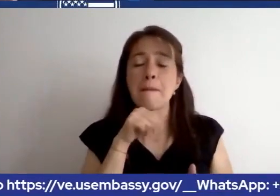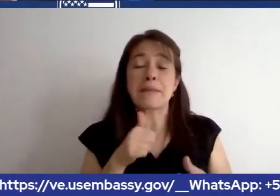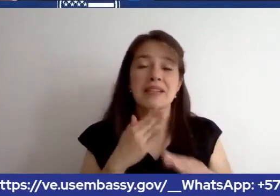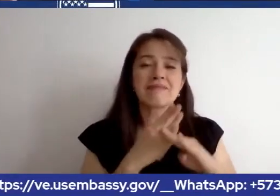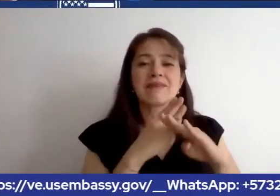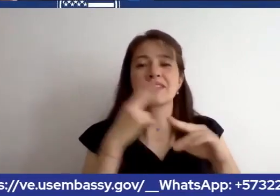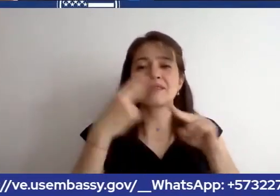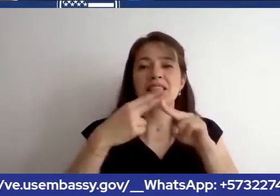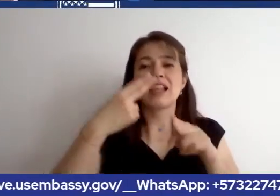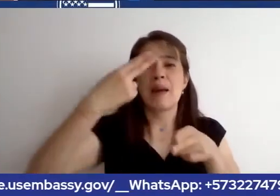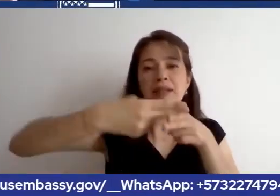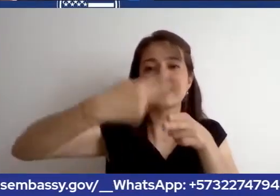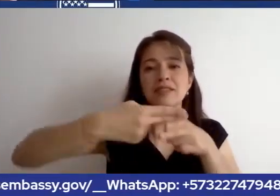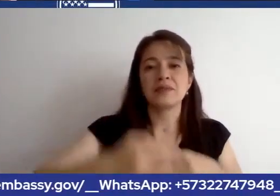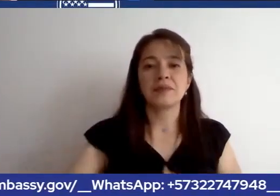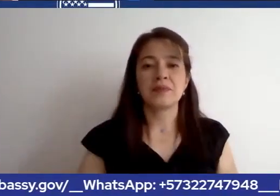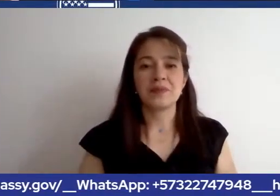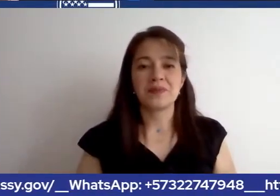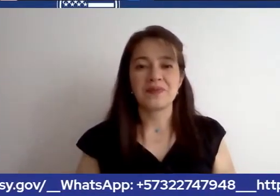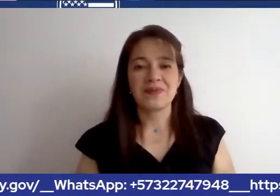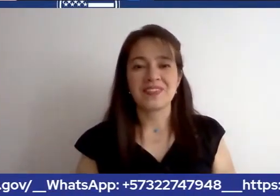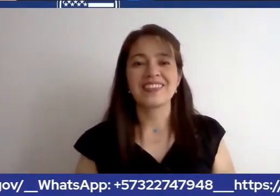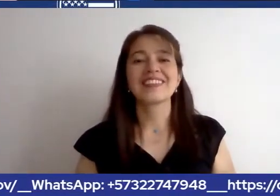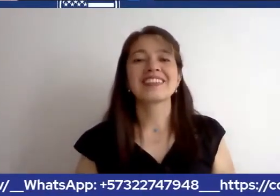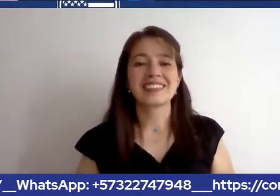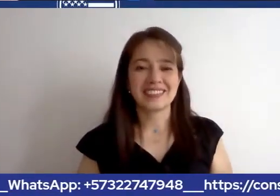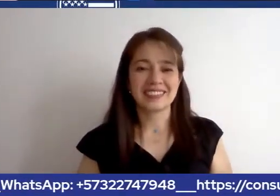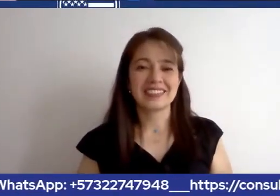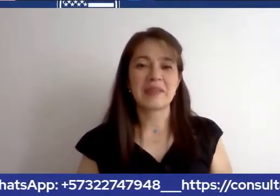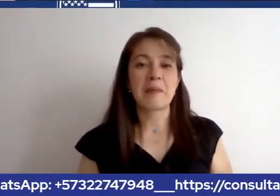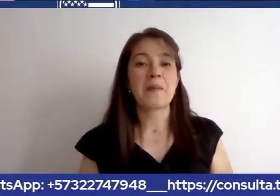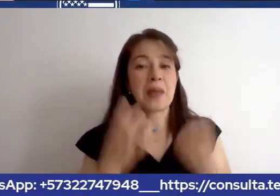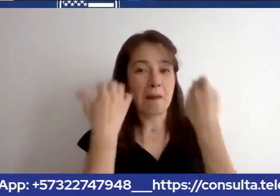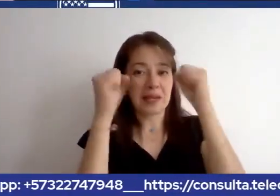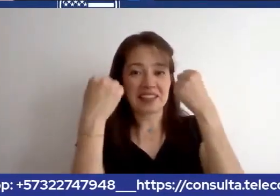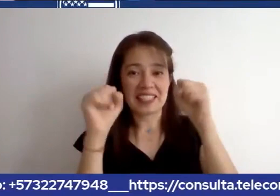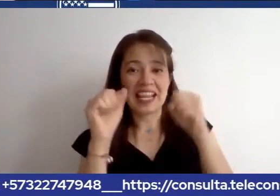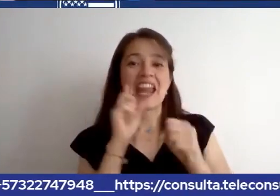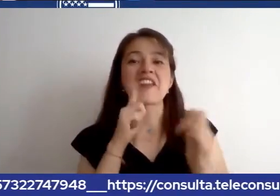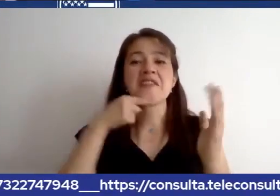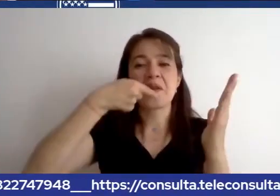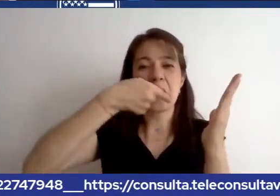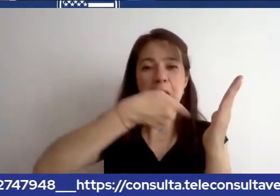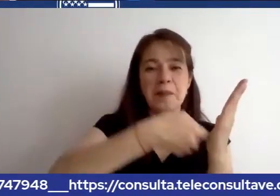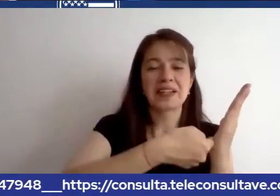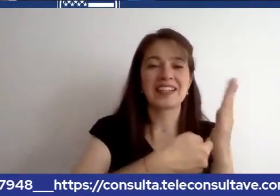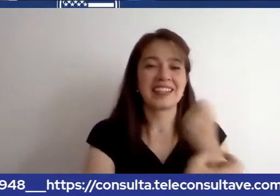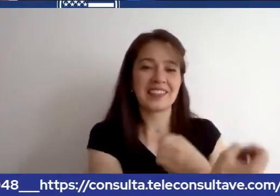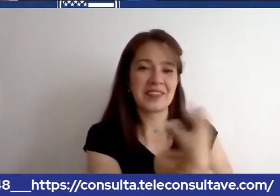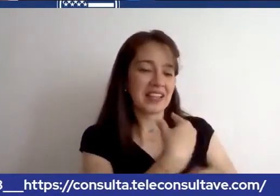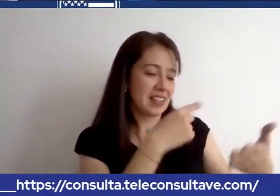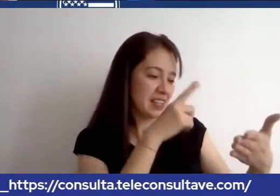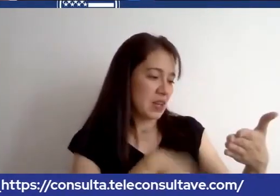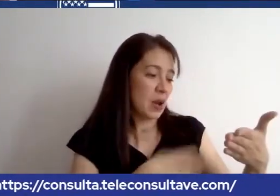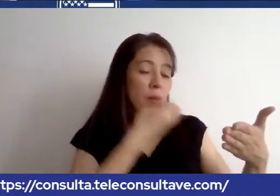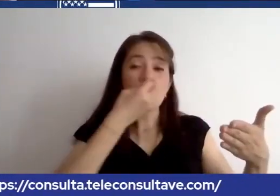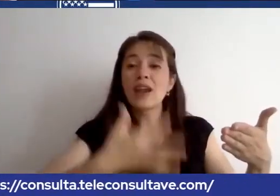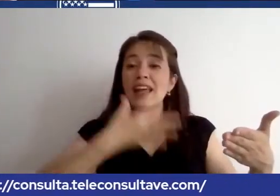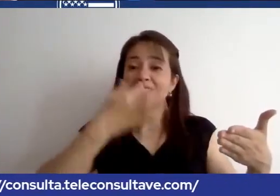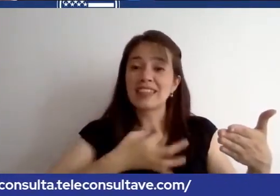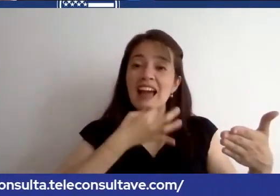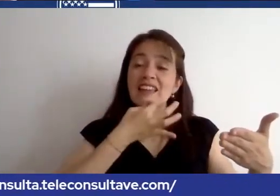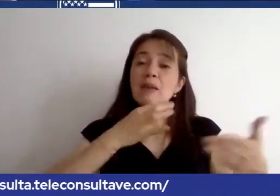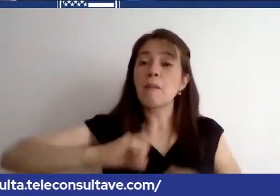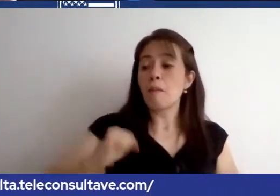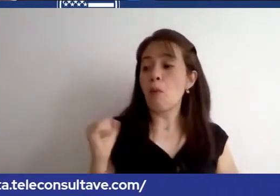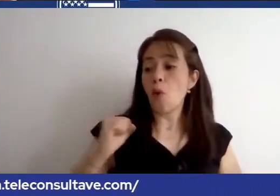Guadarrama. Voy a practicar este nombre después del programa. Buenas tardes, consul. Bogotá me